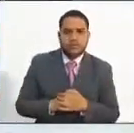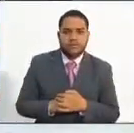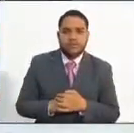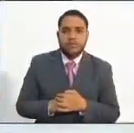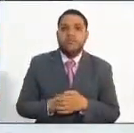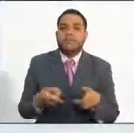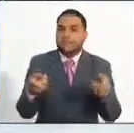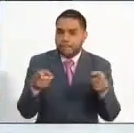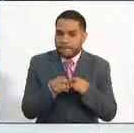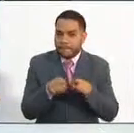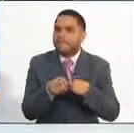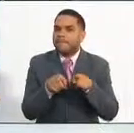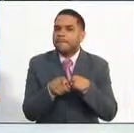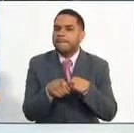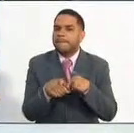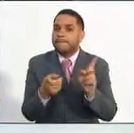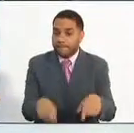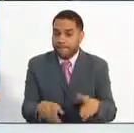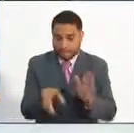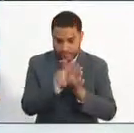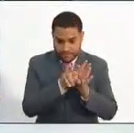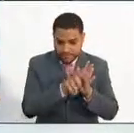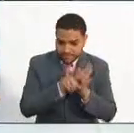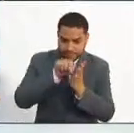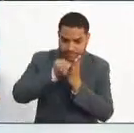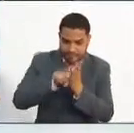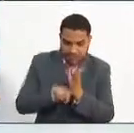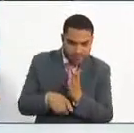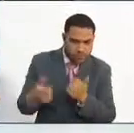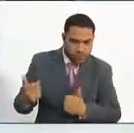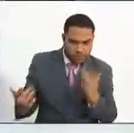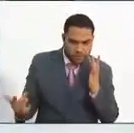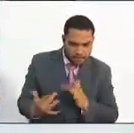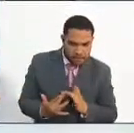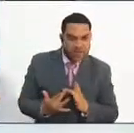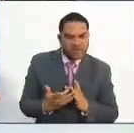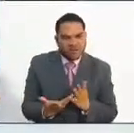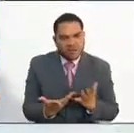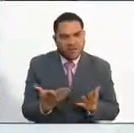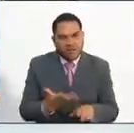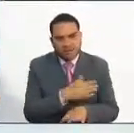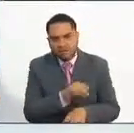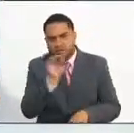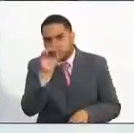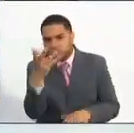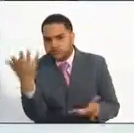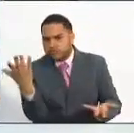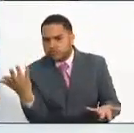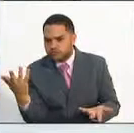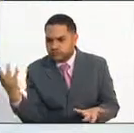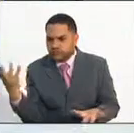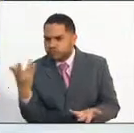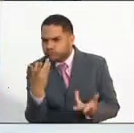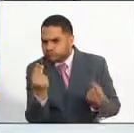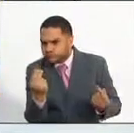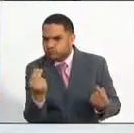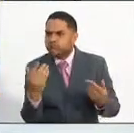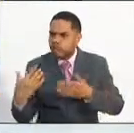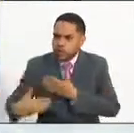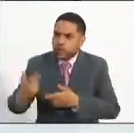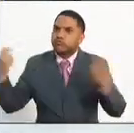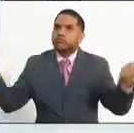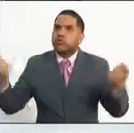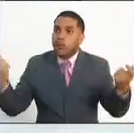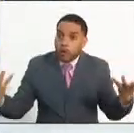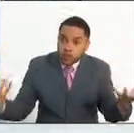Igualmente, con estos ejes temáticos establecimos un estimativo de cuál va a ser el costo del proceso de la convocatoria, lo cual